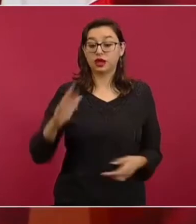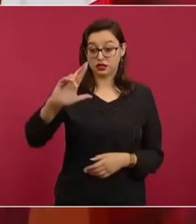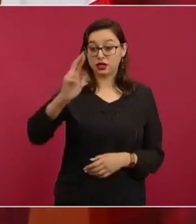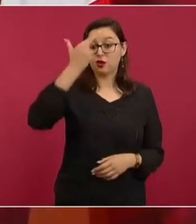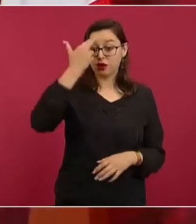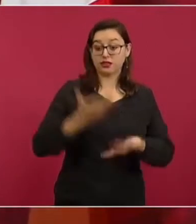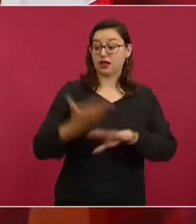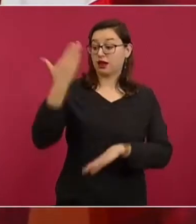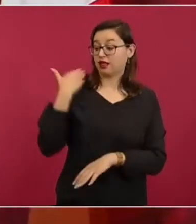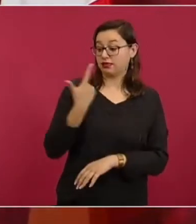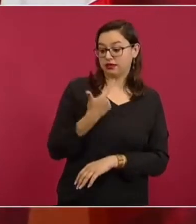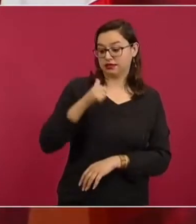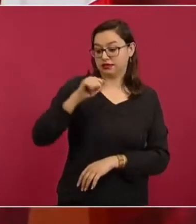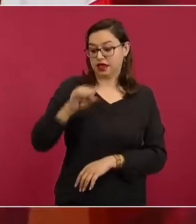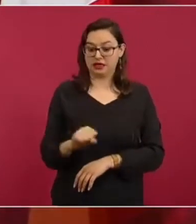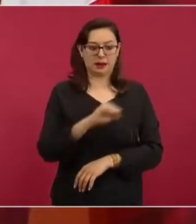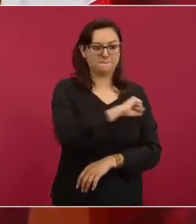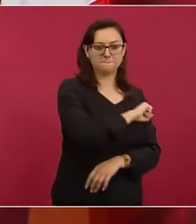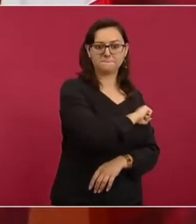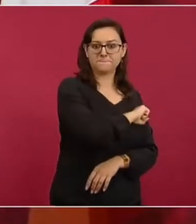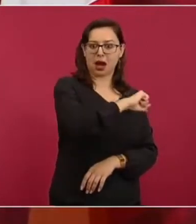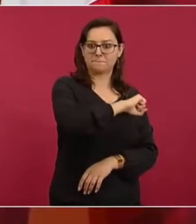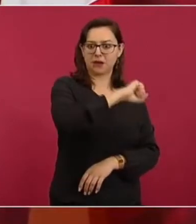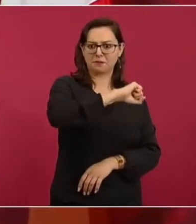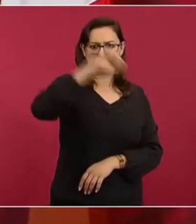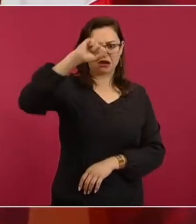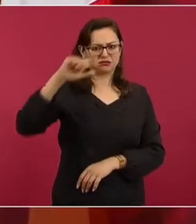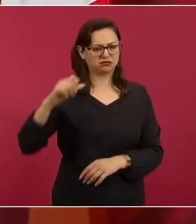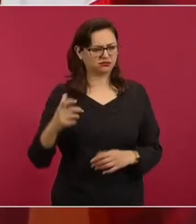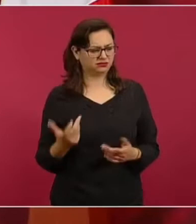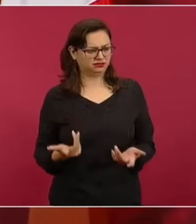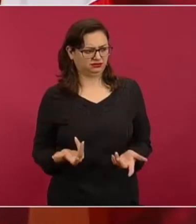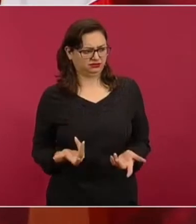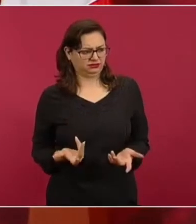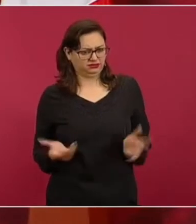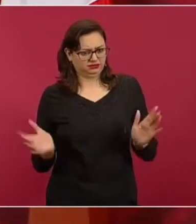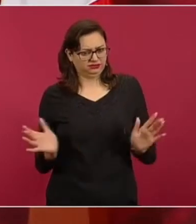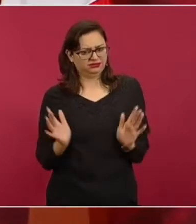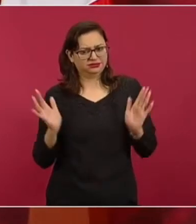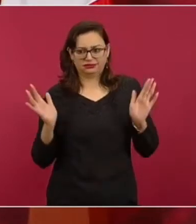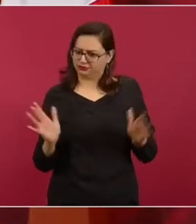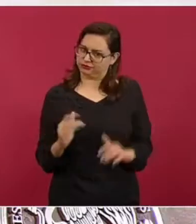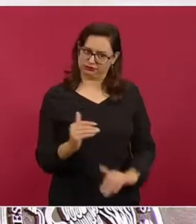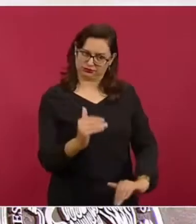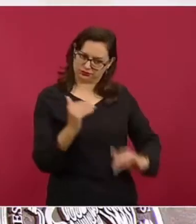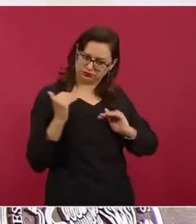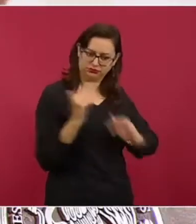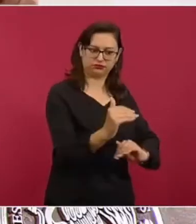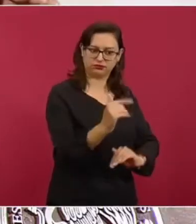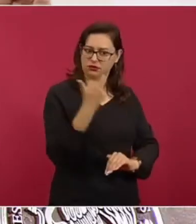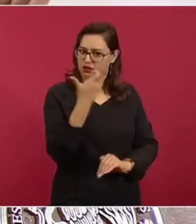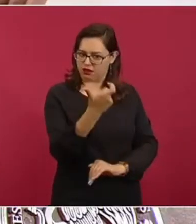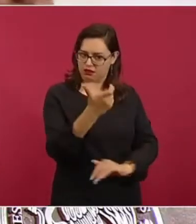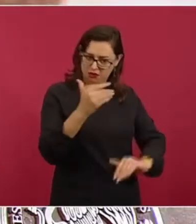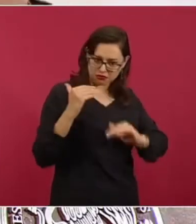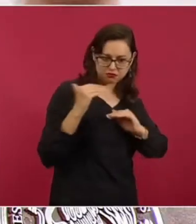eso nos ayudó a controlar. Las dos cosas también, porque se ofreció el gas, bienestar, sobre todo en la Ciudad de